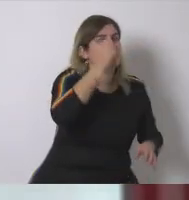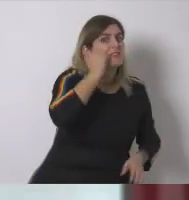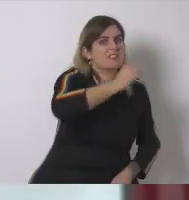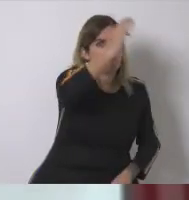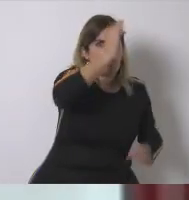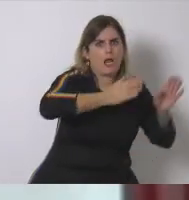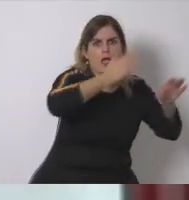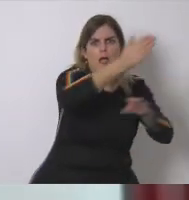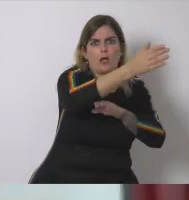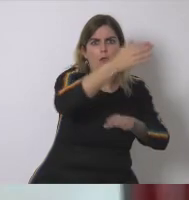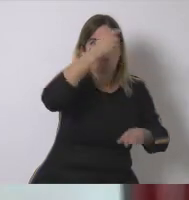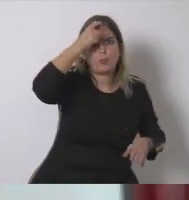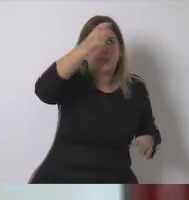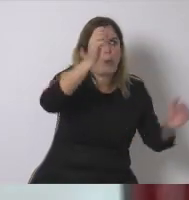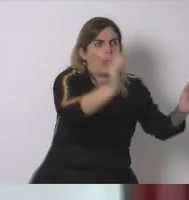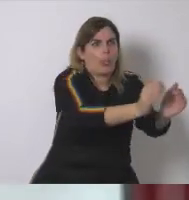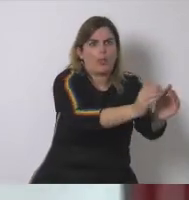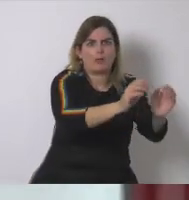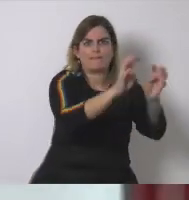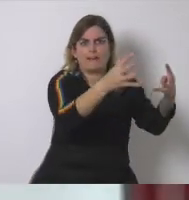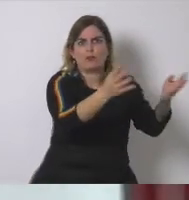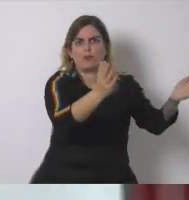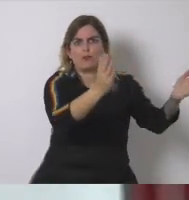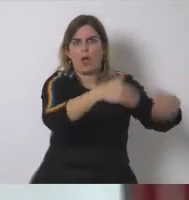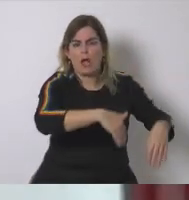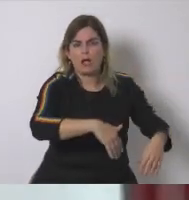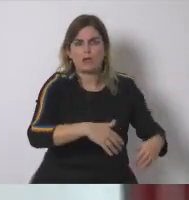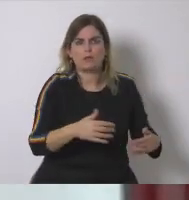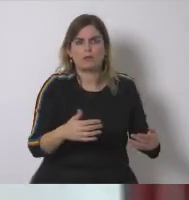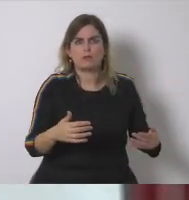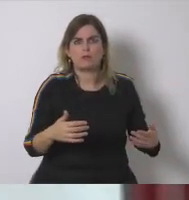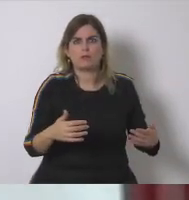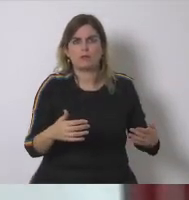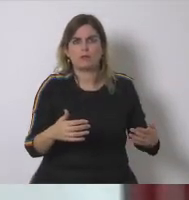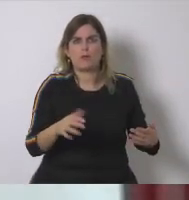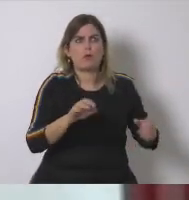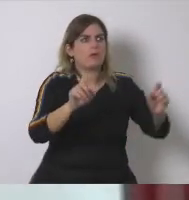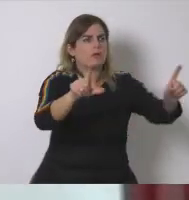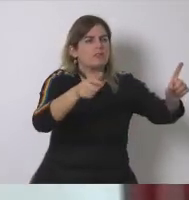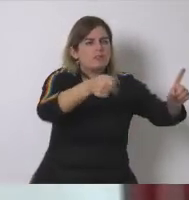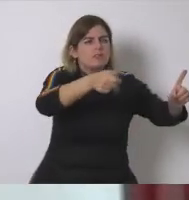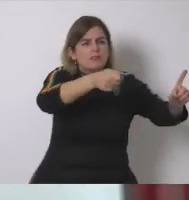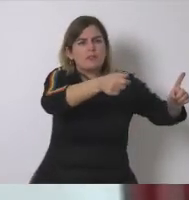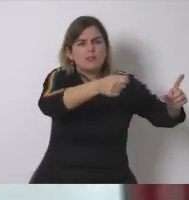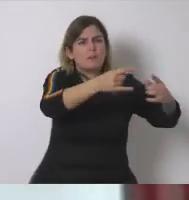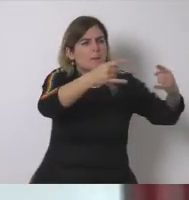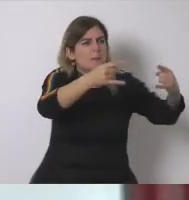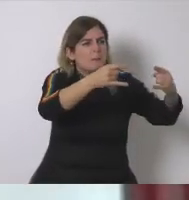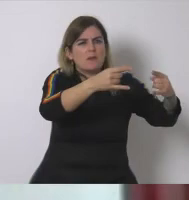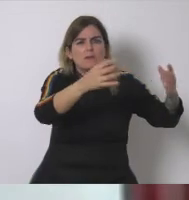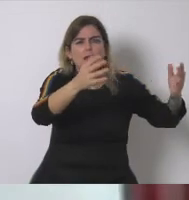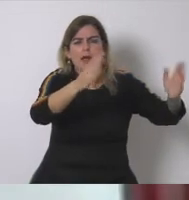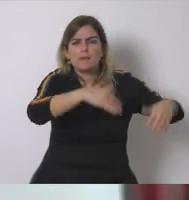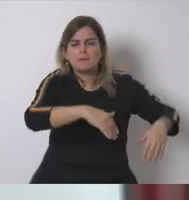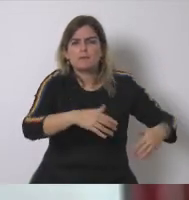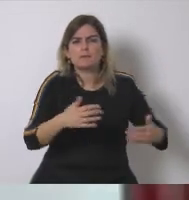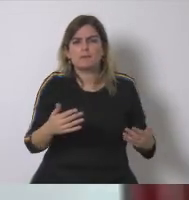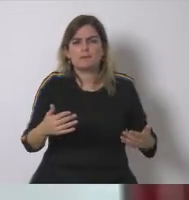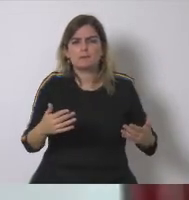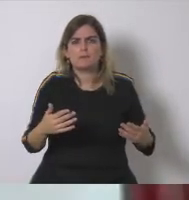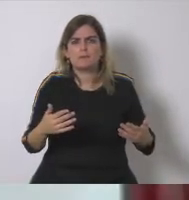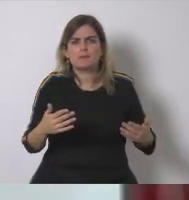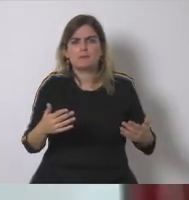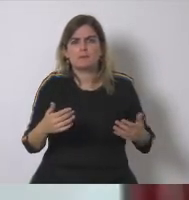seguir viviendo como agricultores quizás lo único que vayamos a hacer es ir a buscar setas porque no nos dejarán hacer